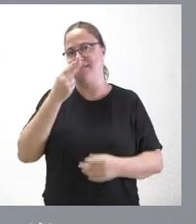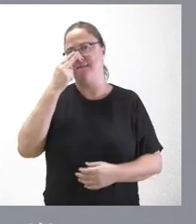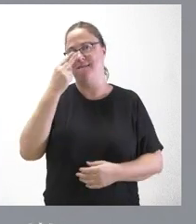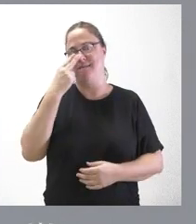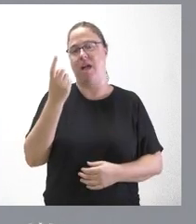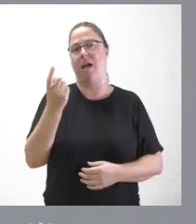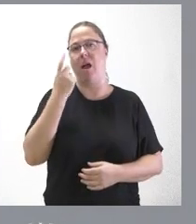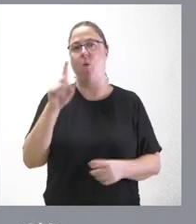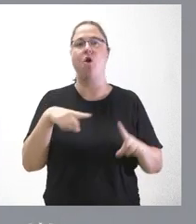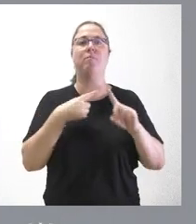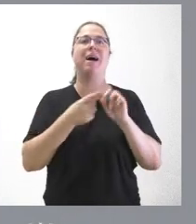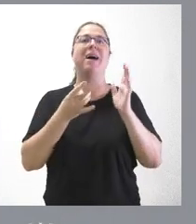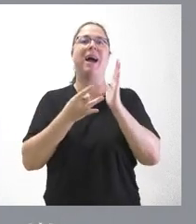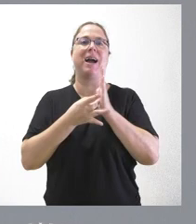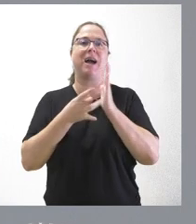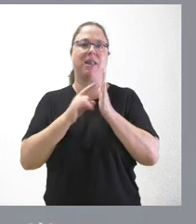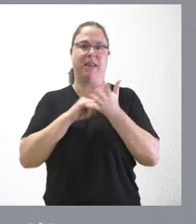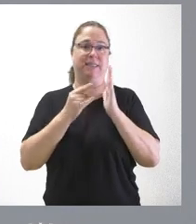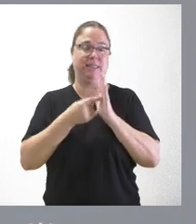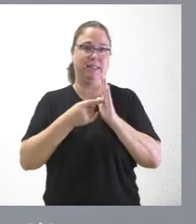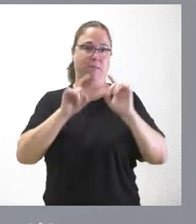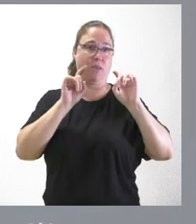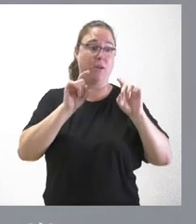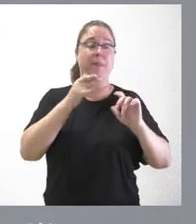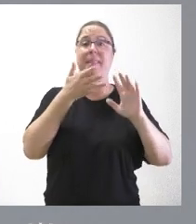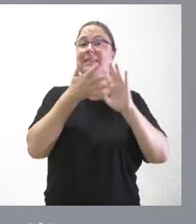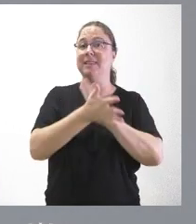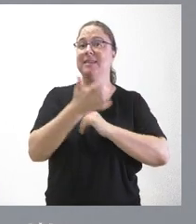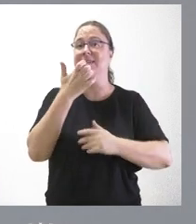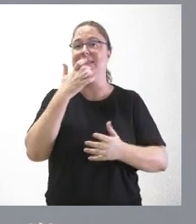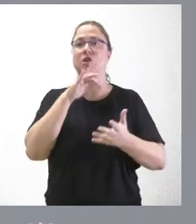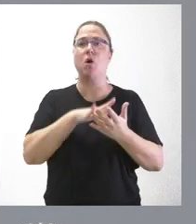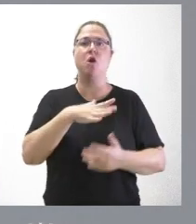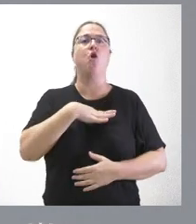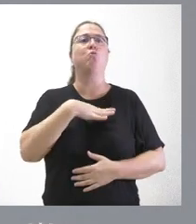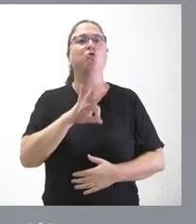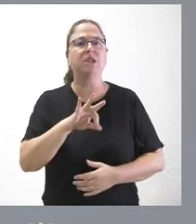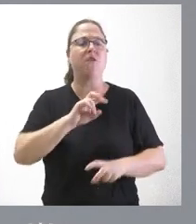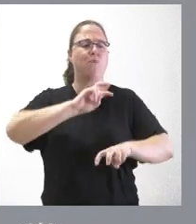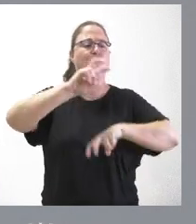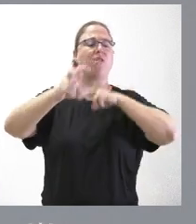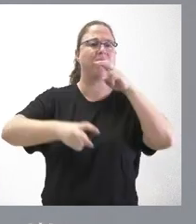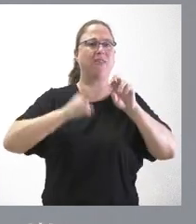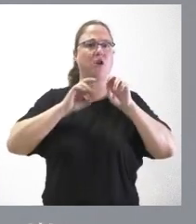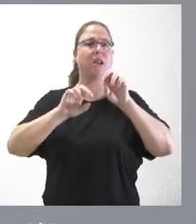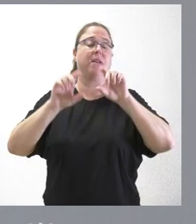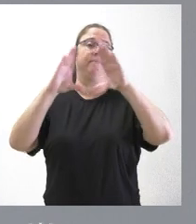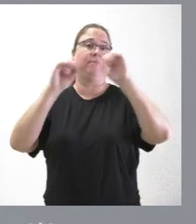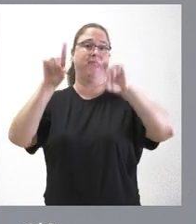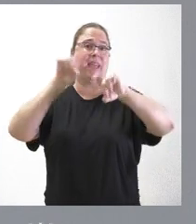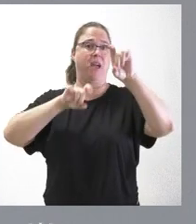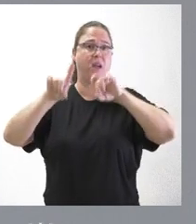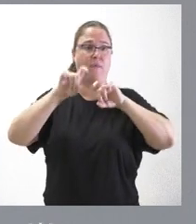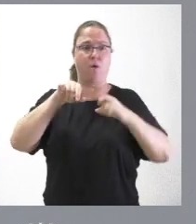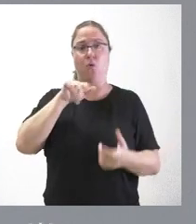alumnos y la calidad del sistema educativo y, por tanto, que a la hora de establecer posibles modificaciones en la EBAU, ya no para este curso,